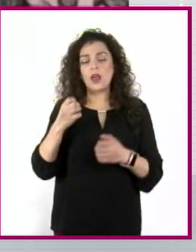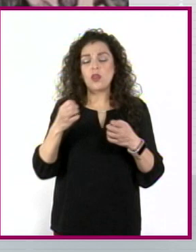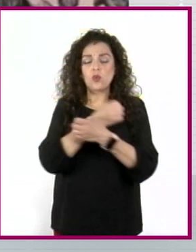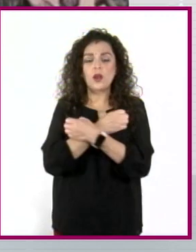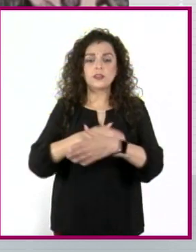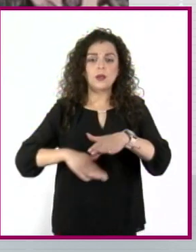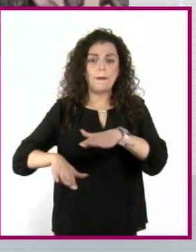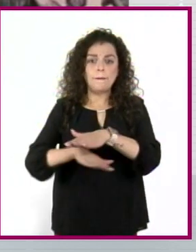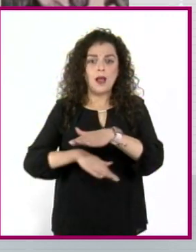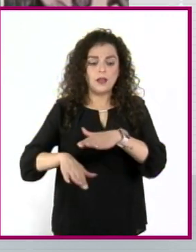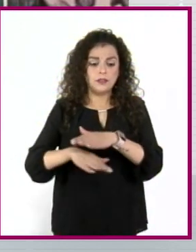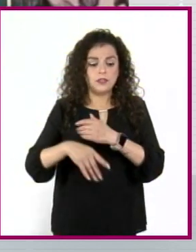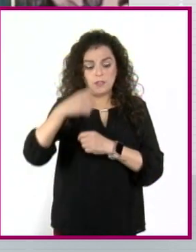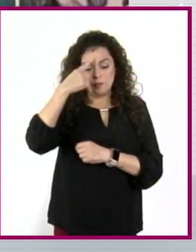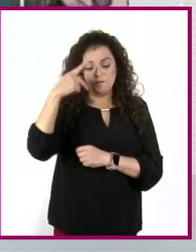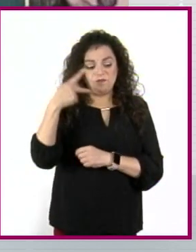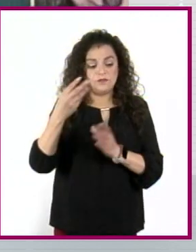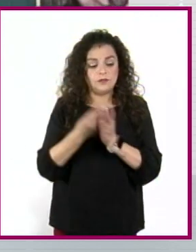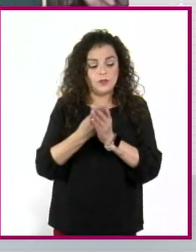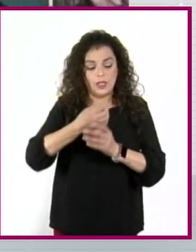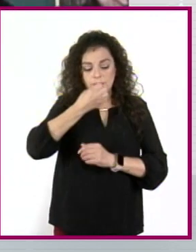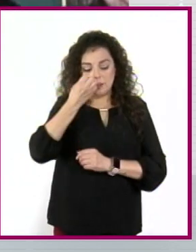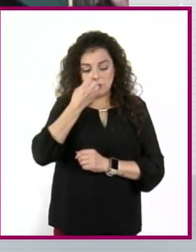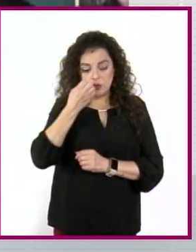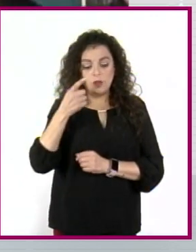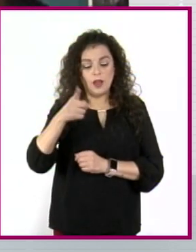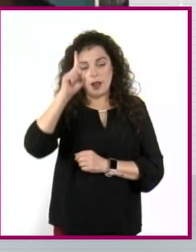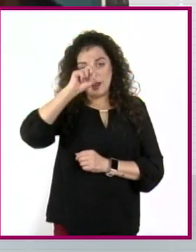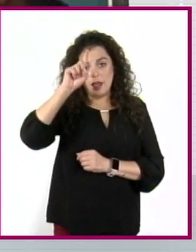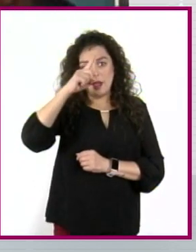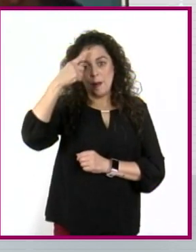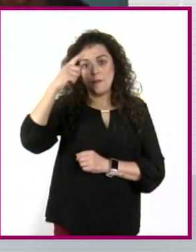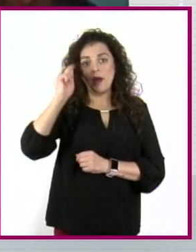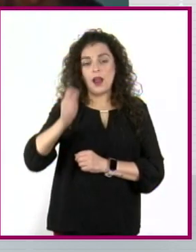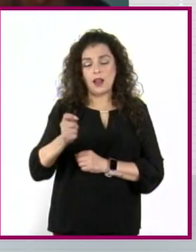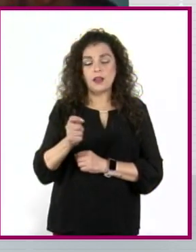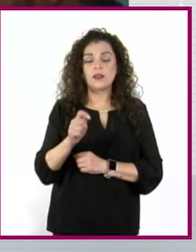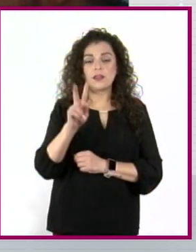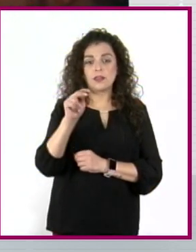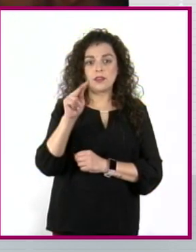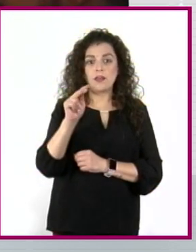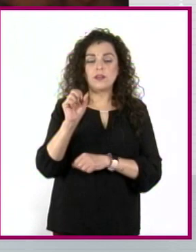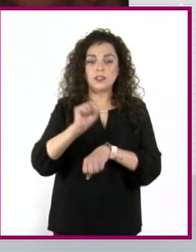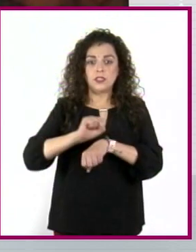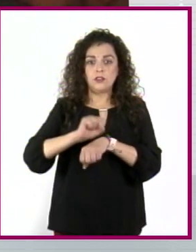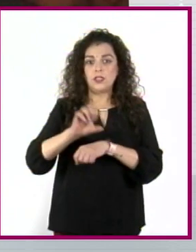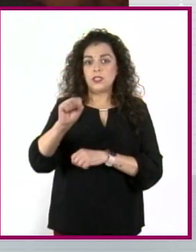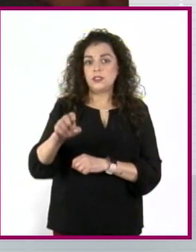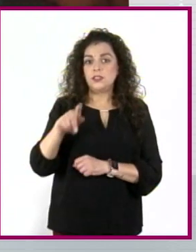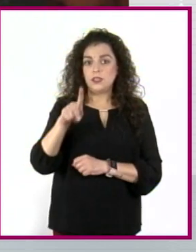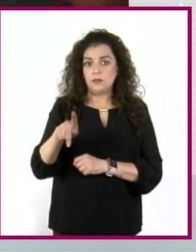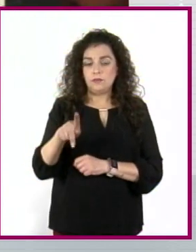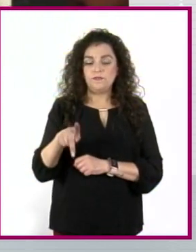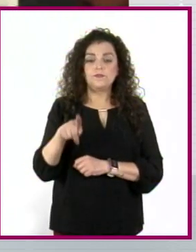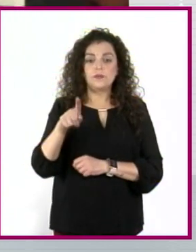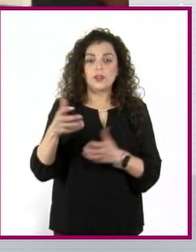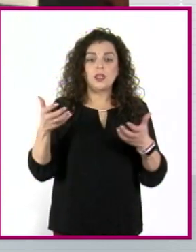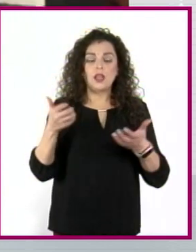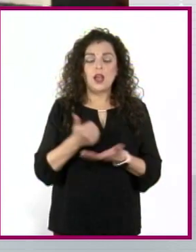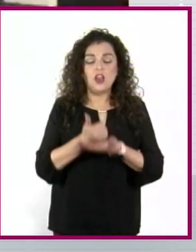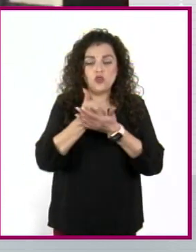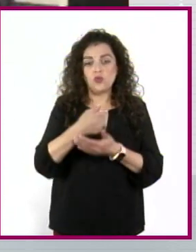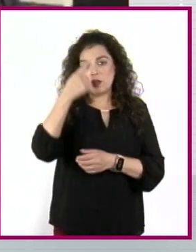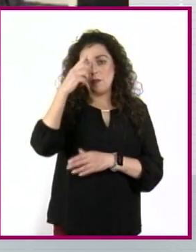normalista. Ha sido asesor de teatro para los programas de educación telesecundaria de la SEP y trabaja en la corrección de estilo de diversos